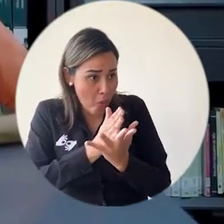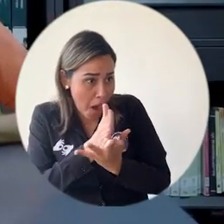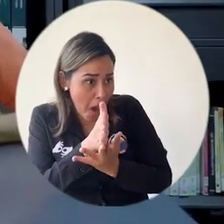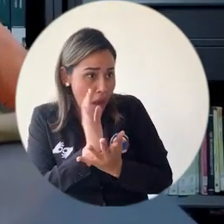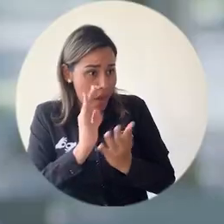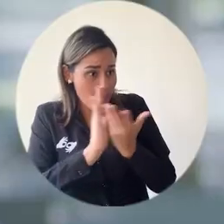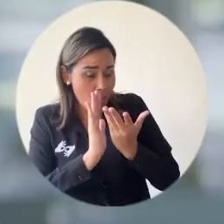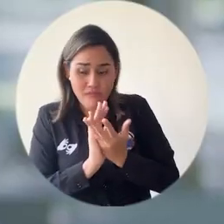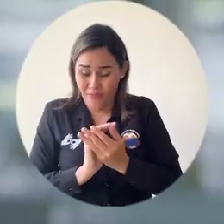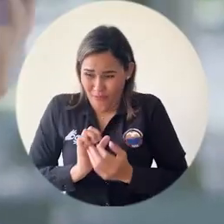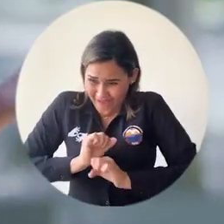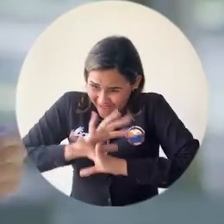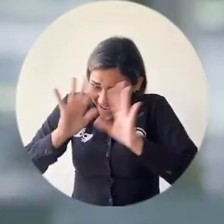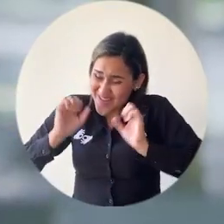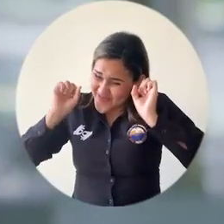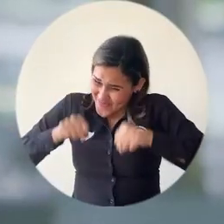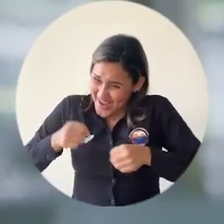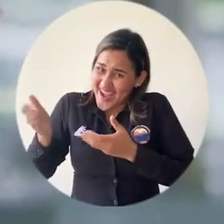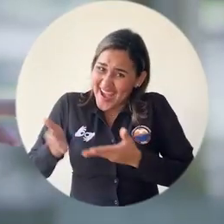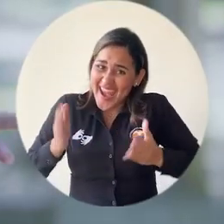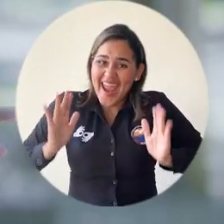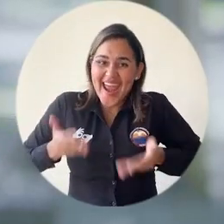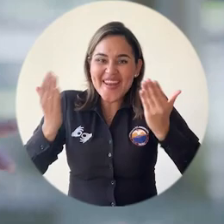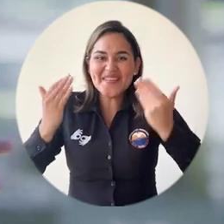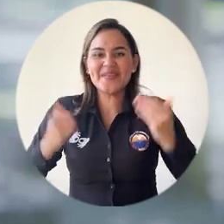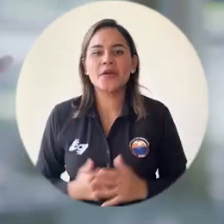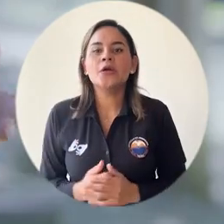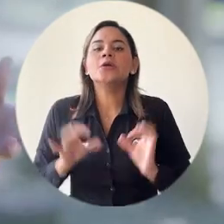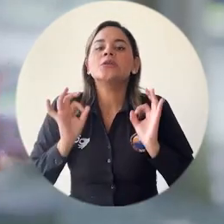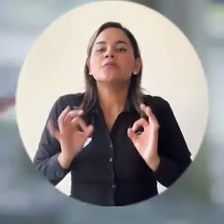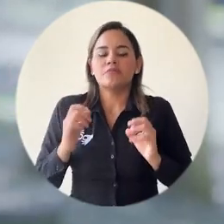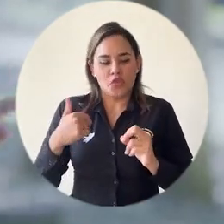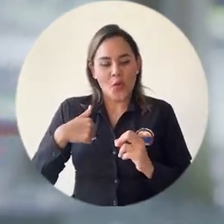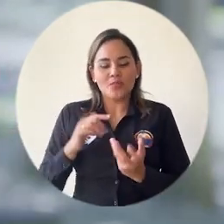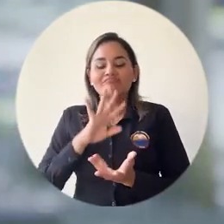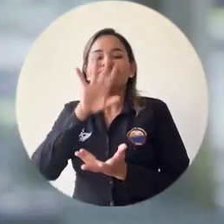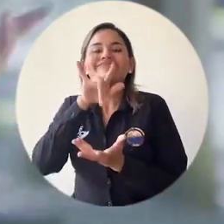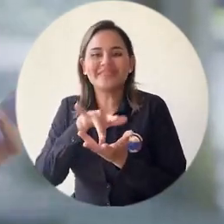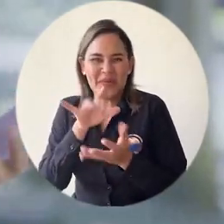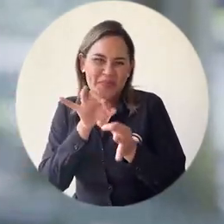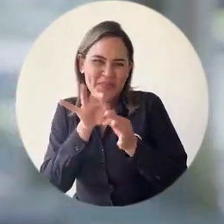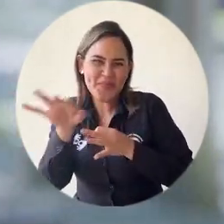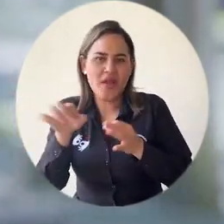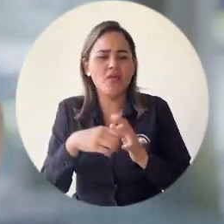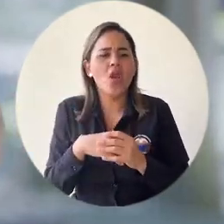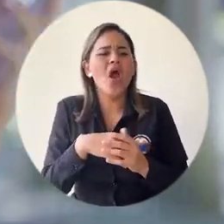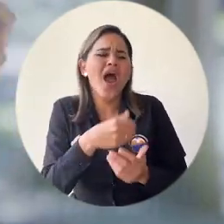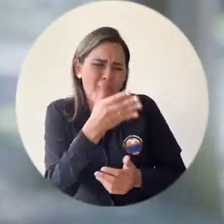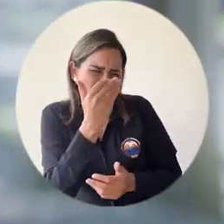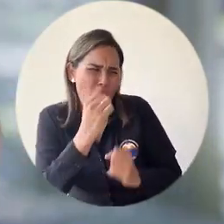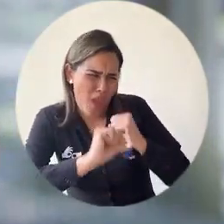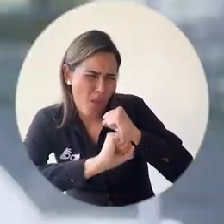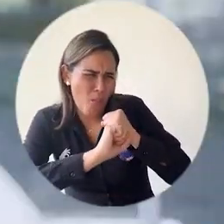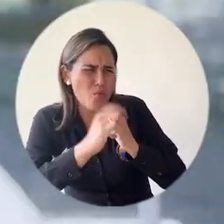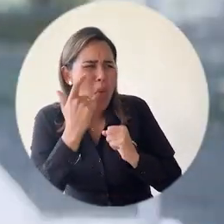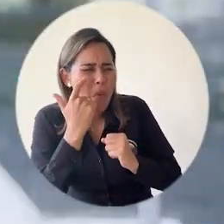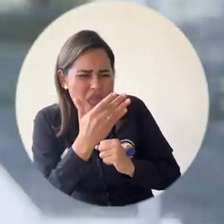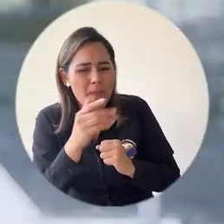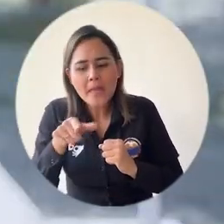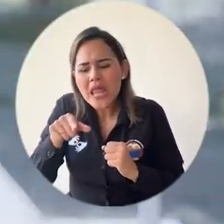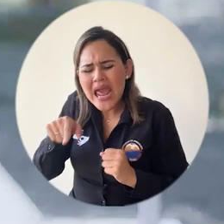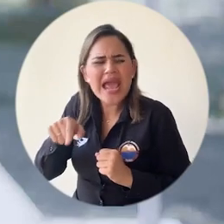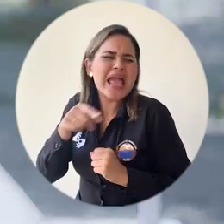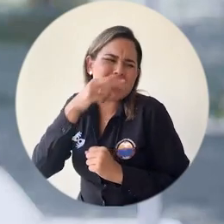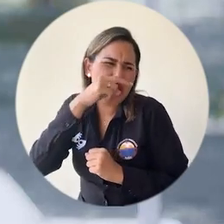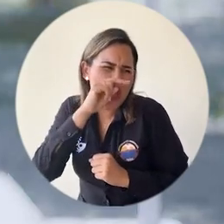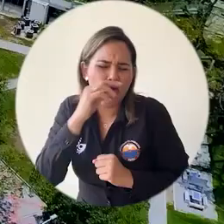Cuando llego allá al pueblo, enseguida llegan a la casa, es que necesito aquí que me echen una ayudaita, ven, revisen al niño, que ven a mi favor